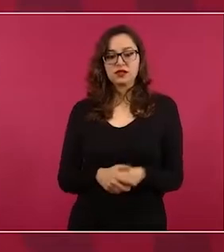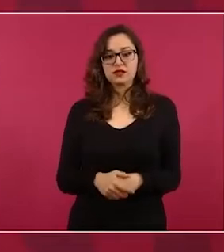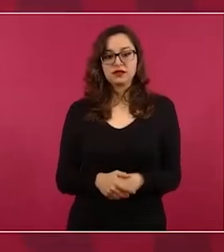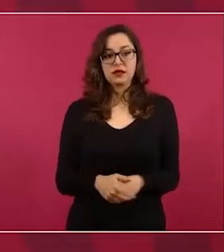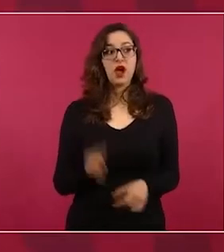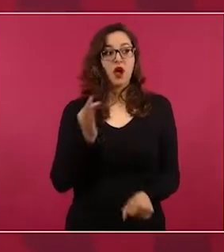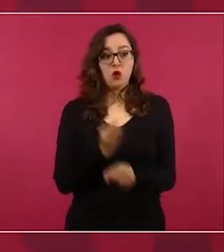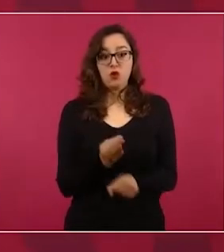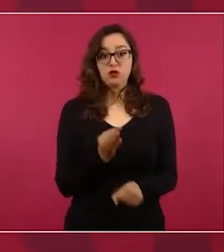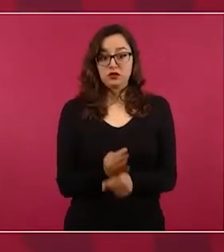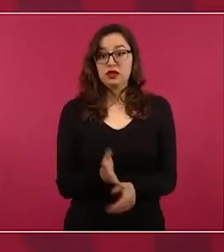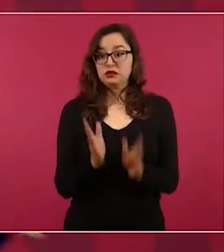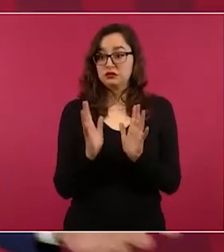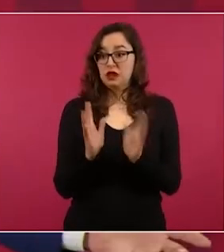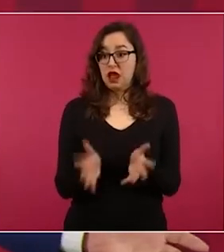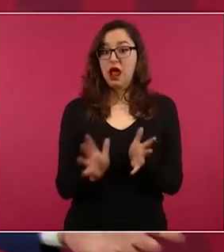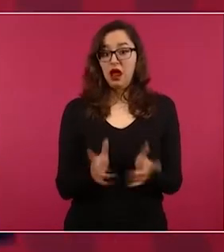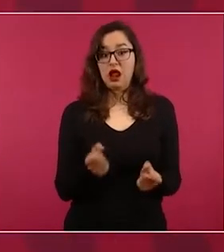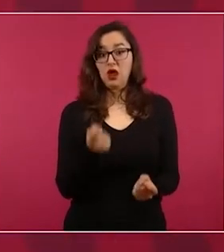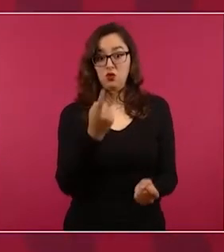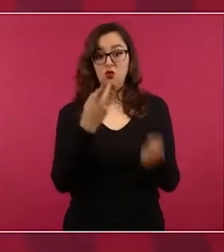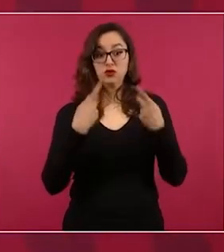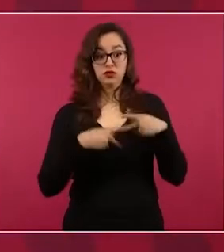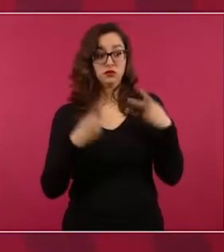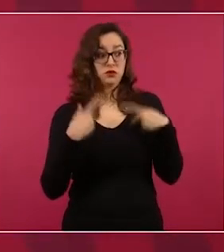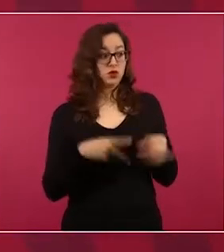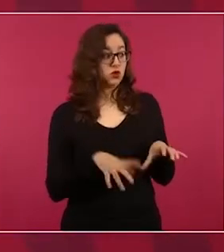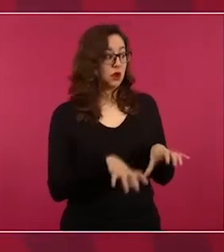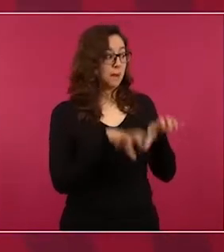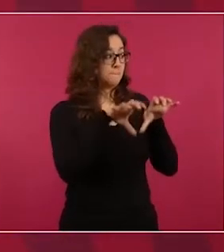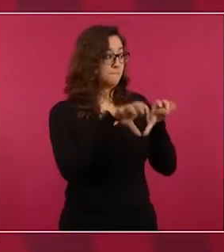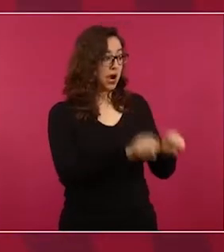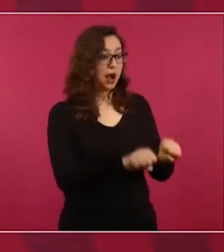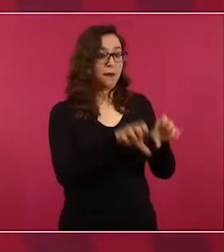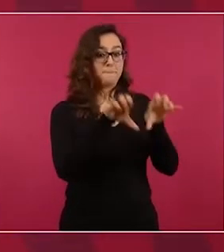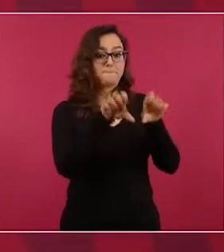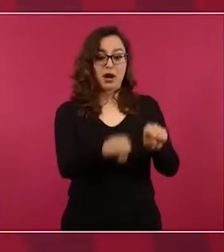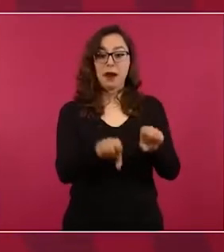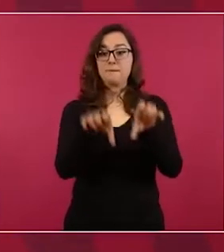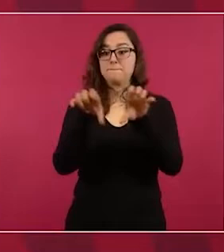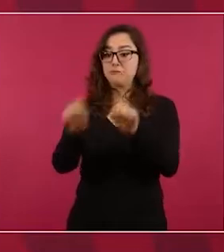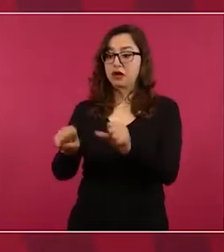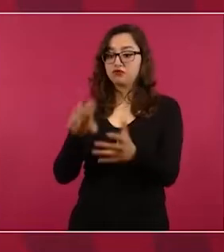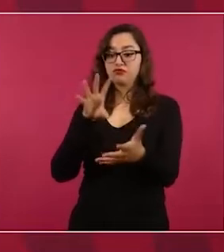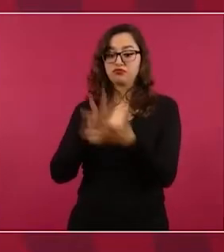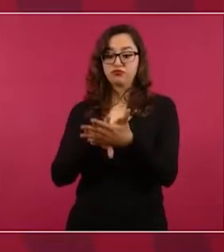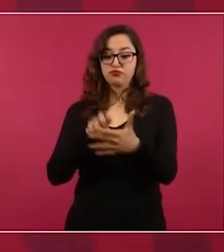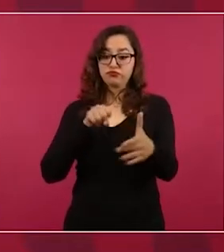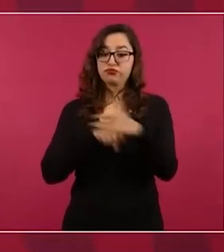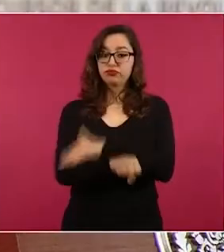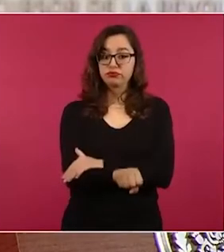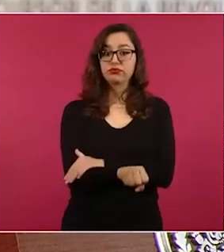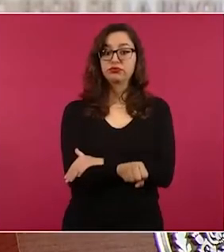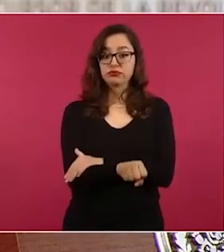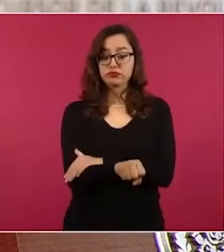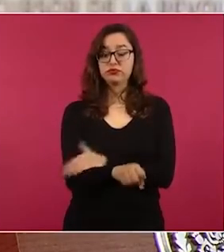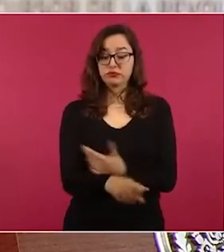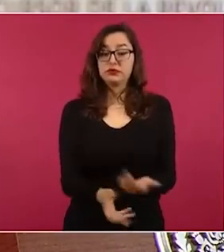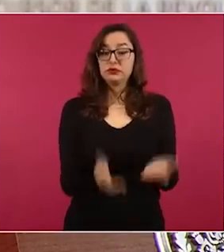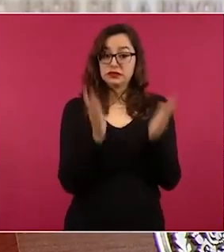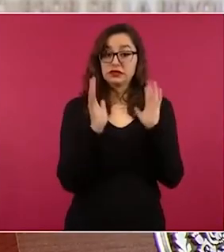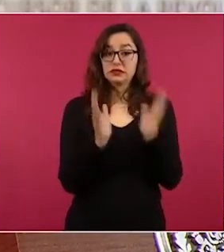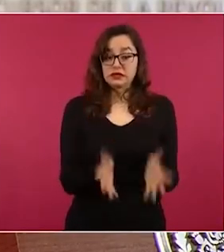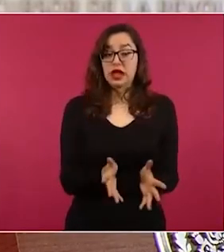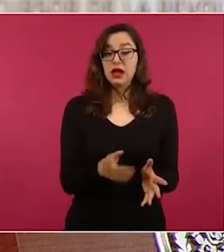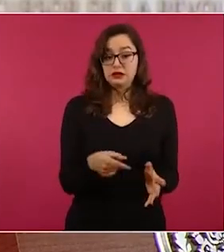personas presuntamente